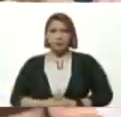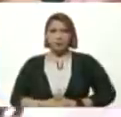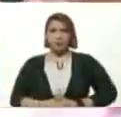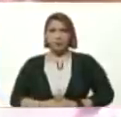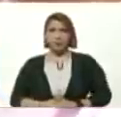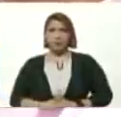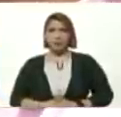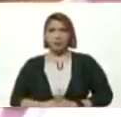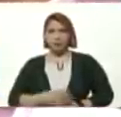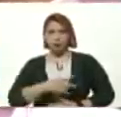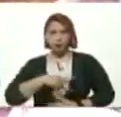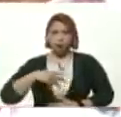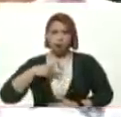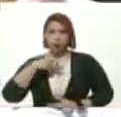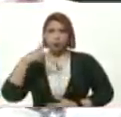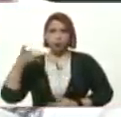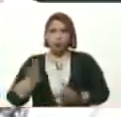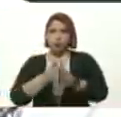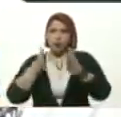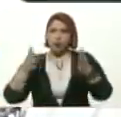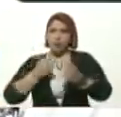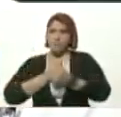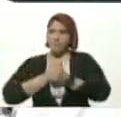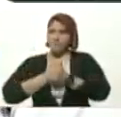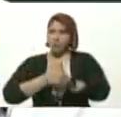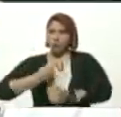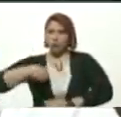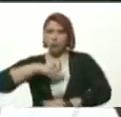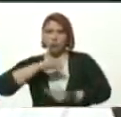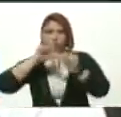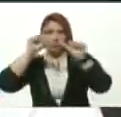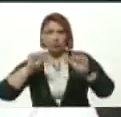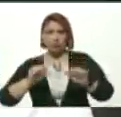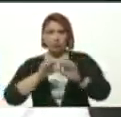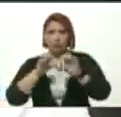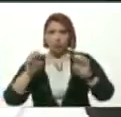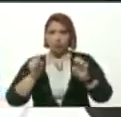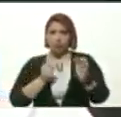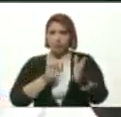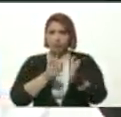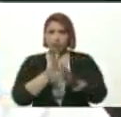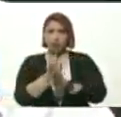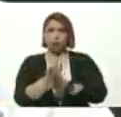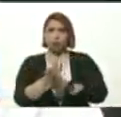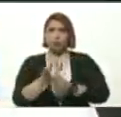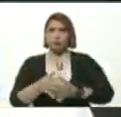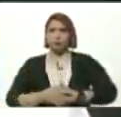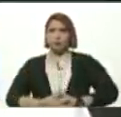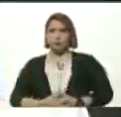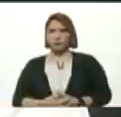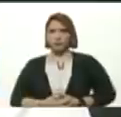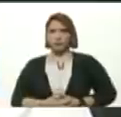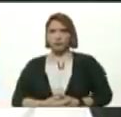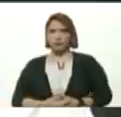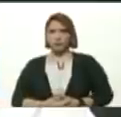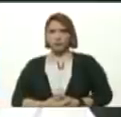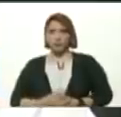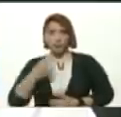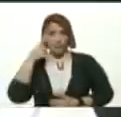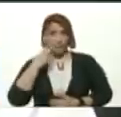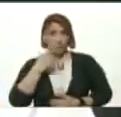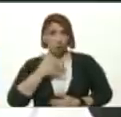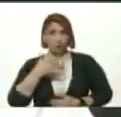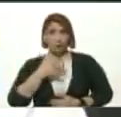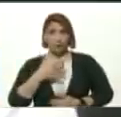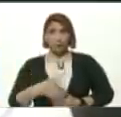una pasión Y un gran amor Por nuestro sistema educativo Gratuito Y bolivariano